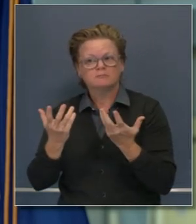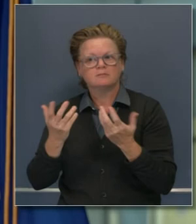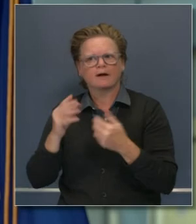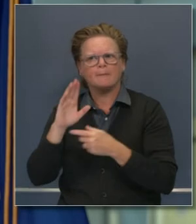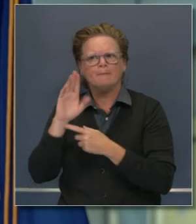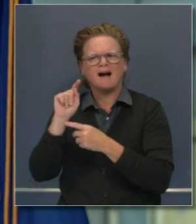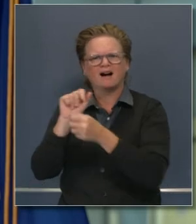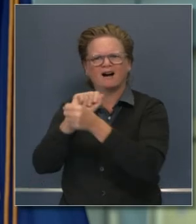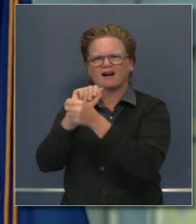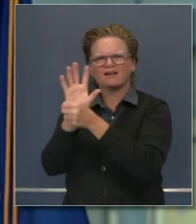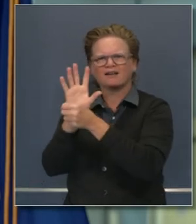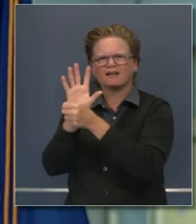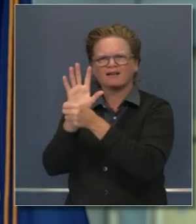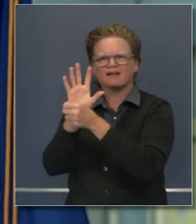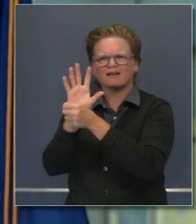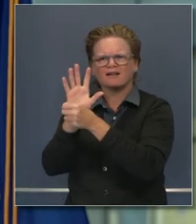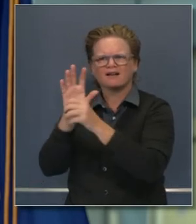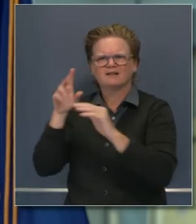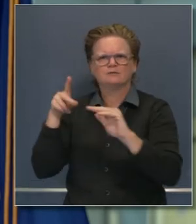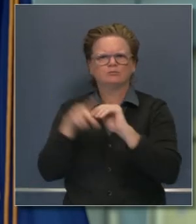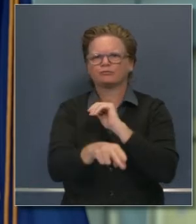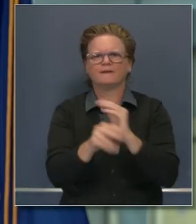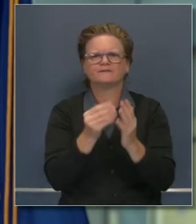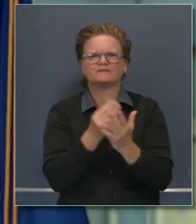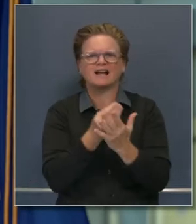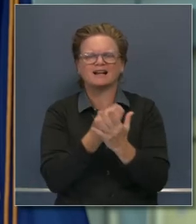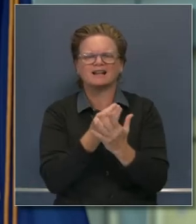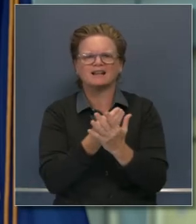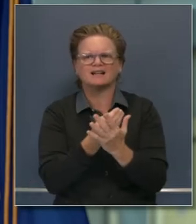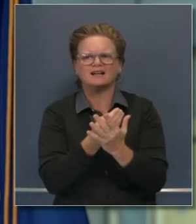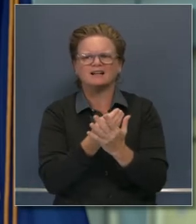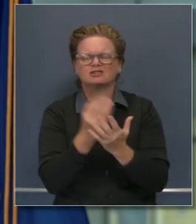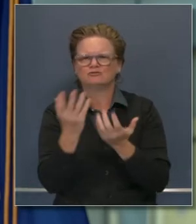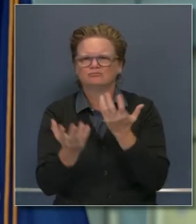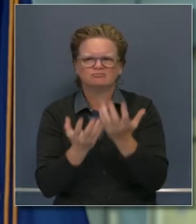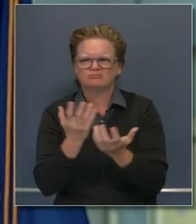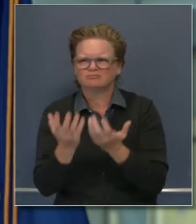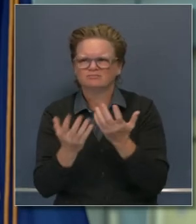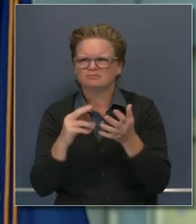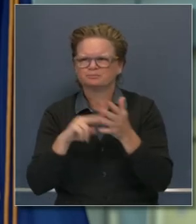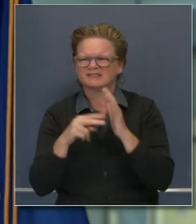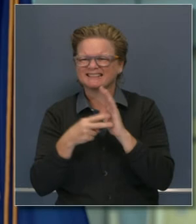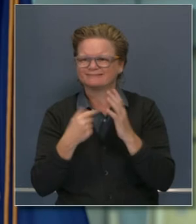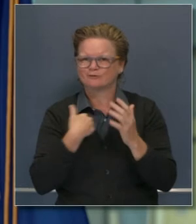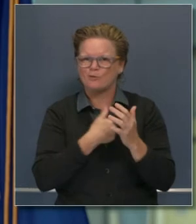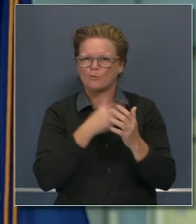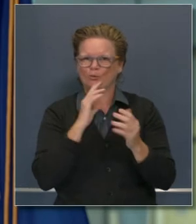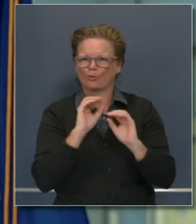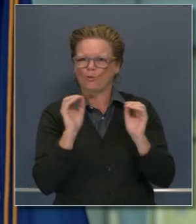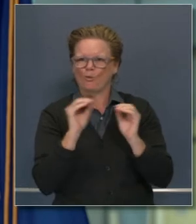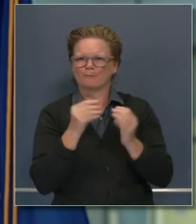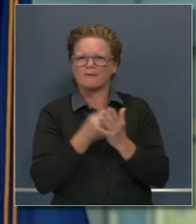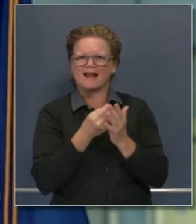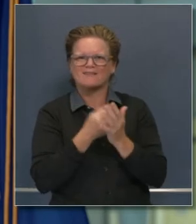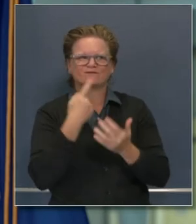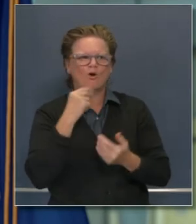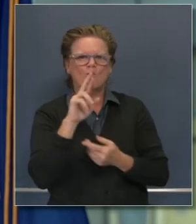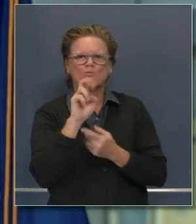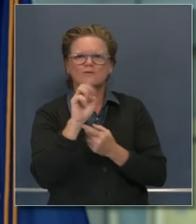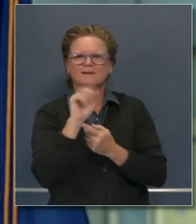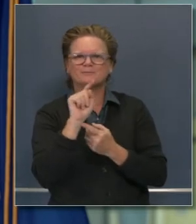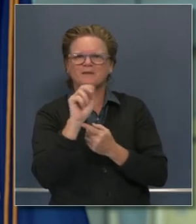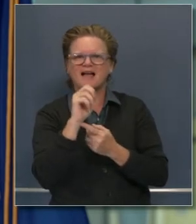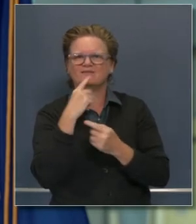cortaron este financiamiento. Entonces, queremos saber qué es lo que está sucediendo en cuanto al